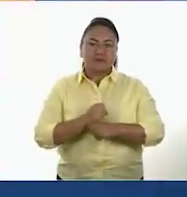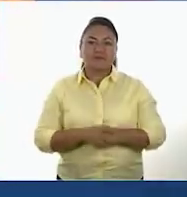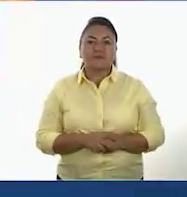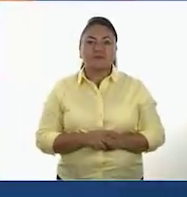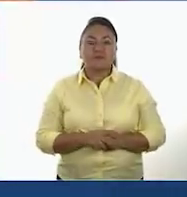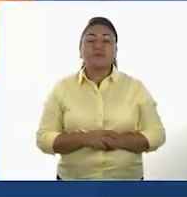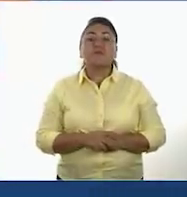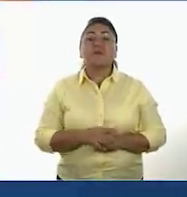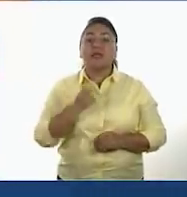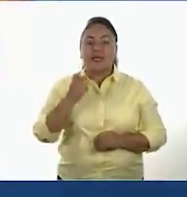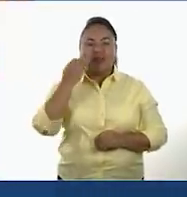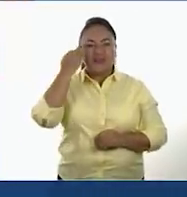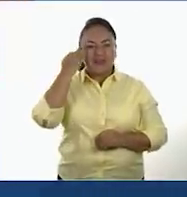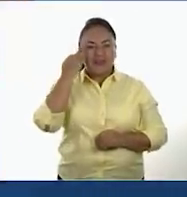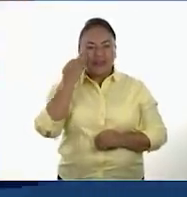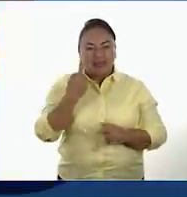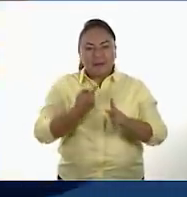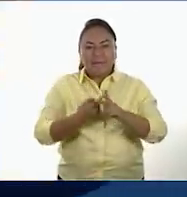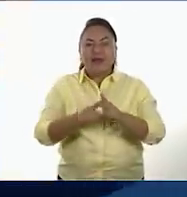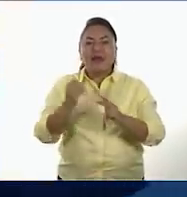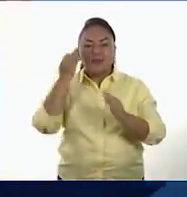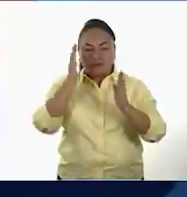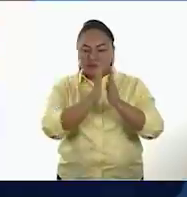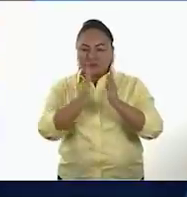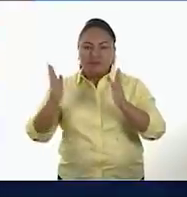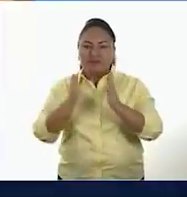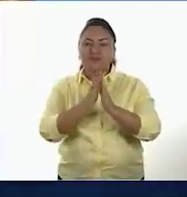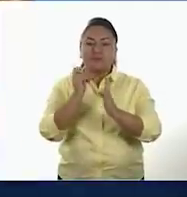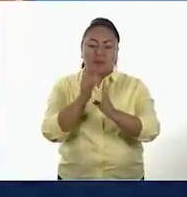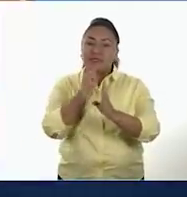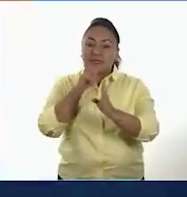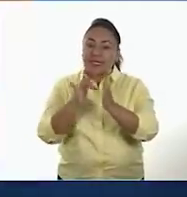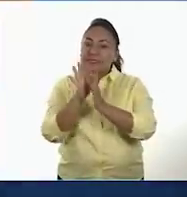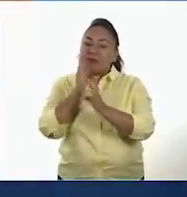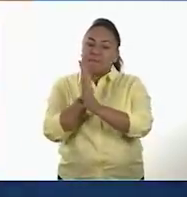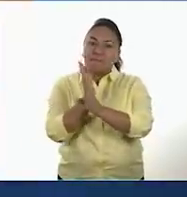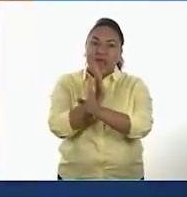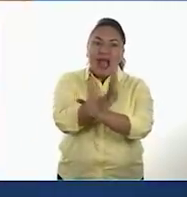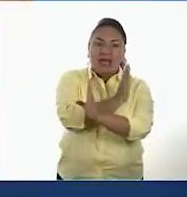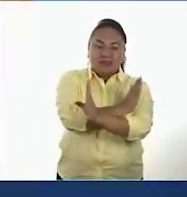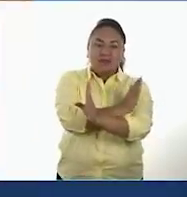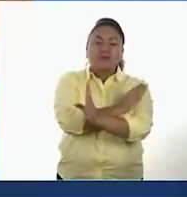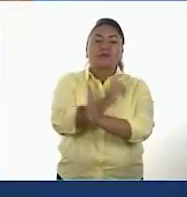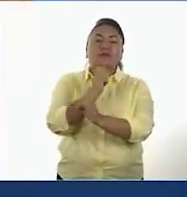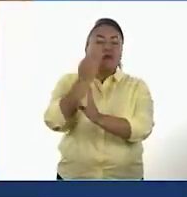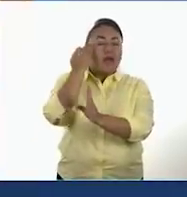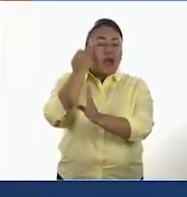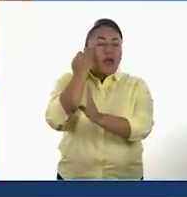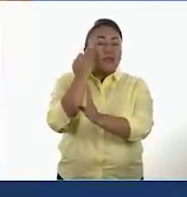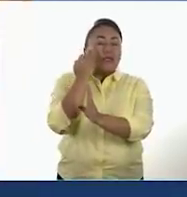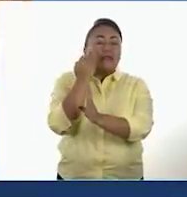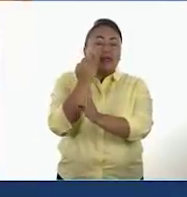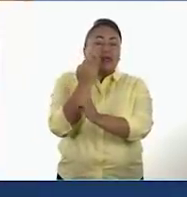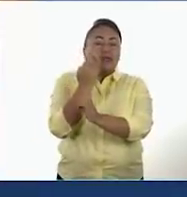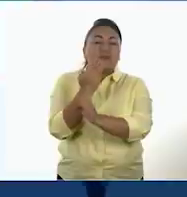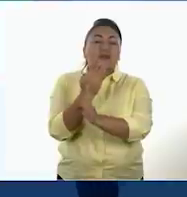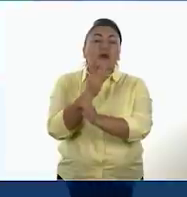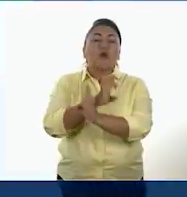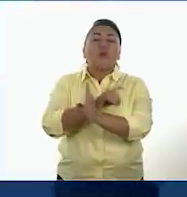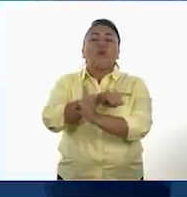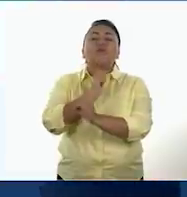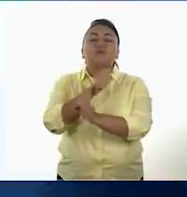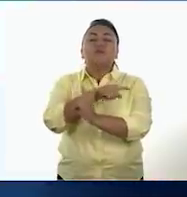Durante la fase temprana del preclásico, que duró 1.300 años, prosperaron sociedades tribales de una relativa